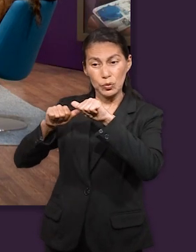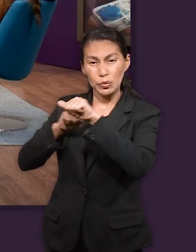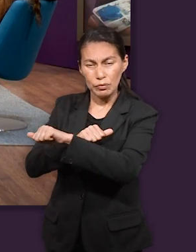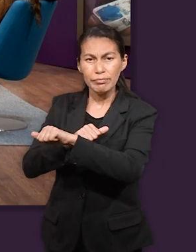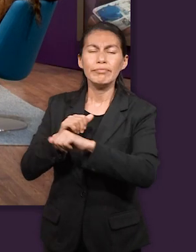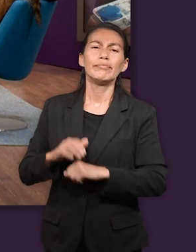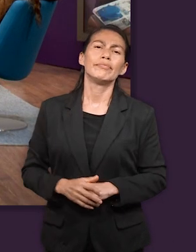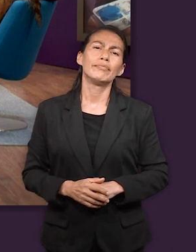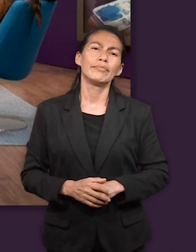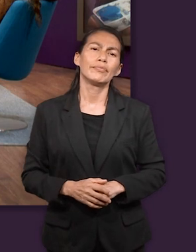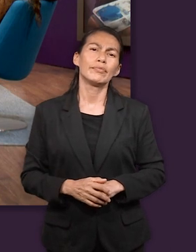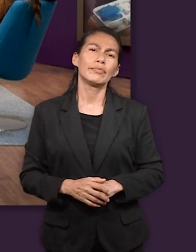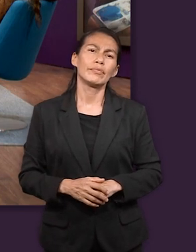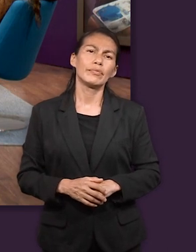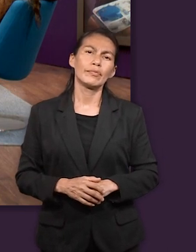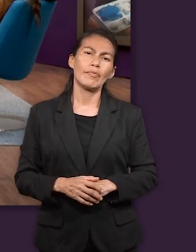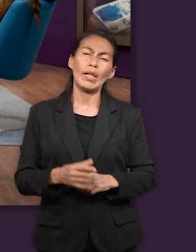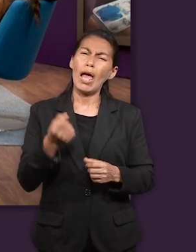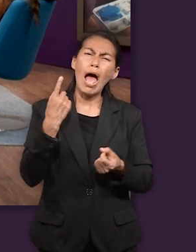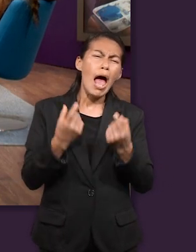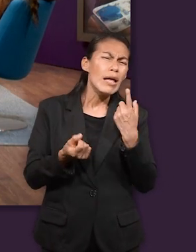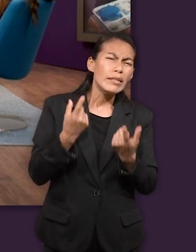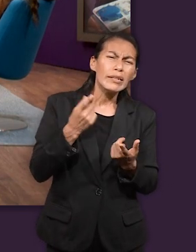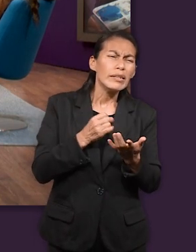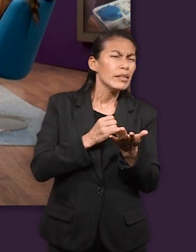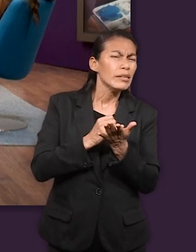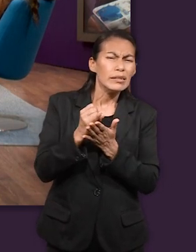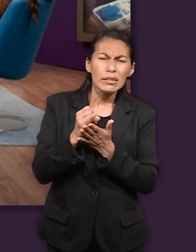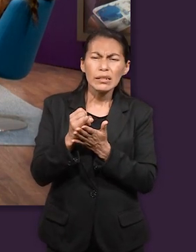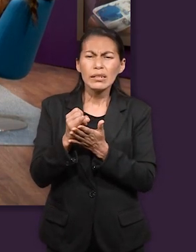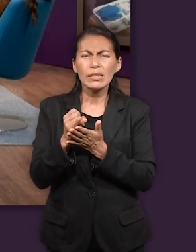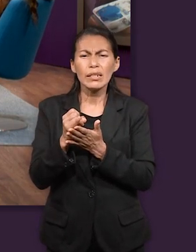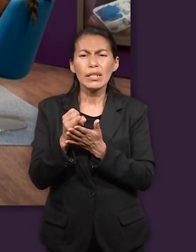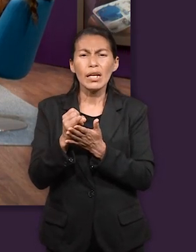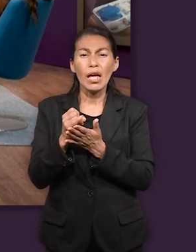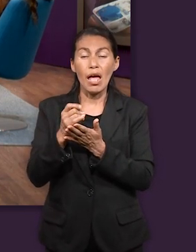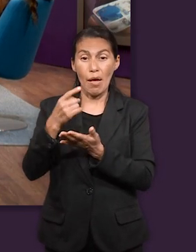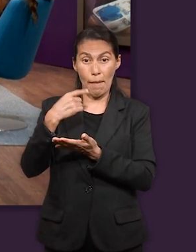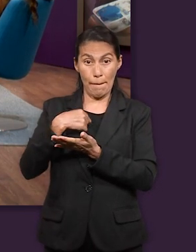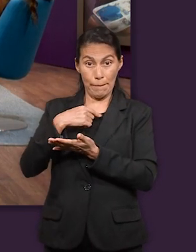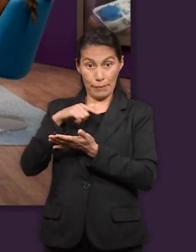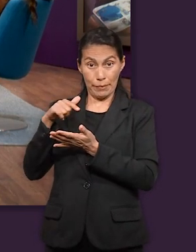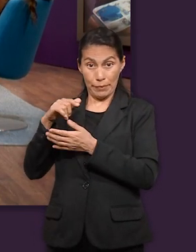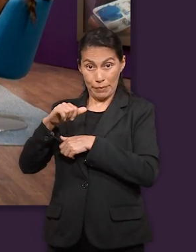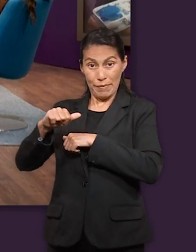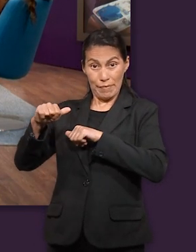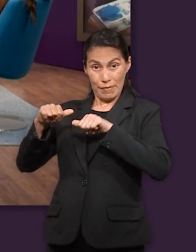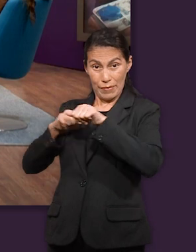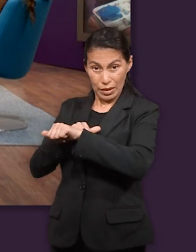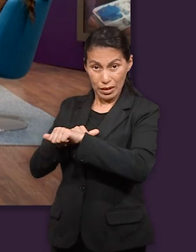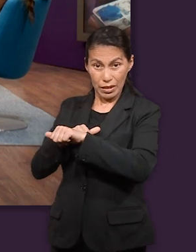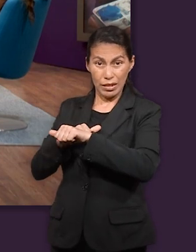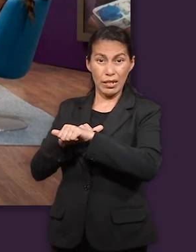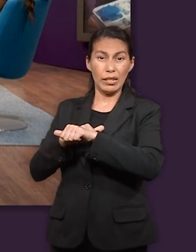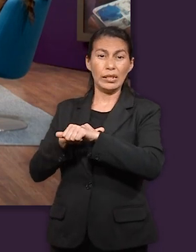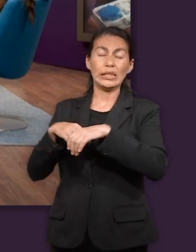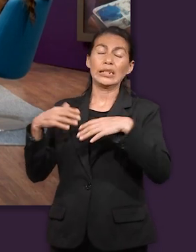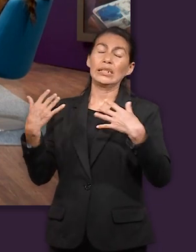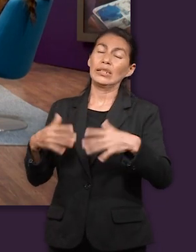acá con Judá pues es una sustitución el que alguien decida